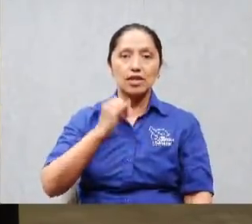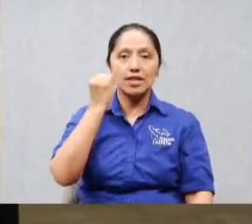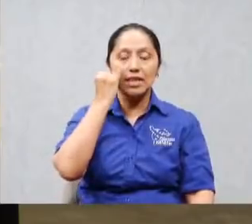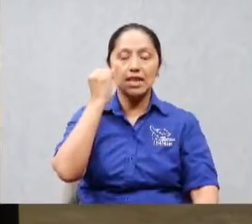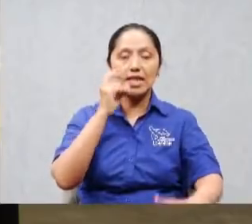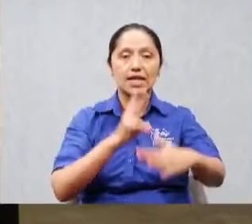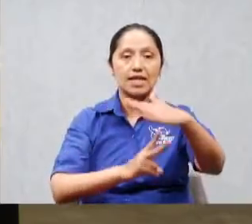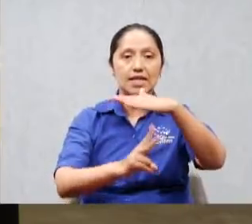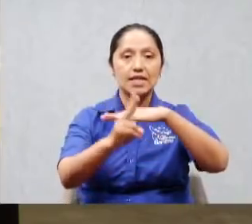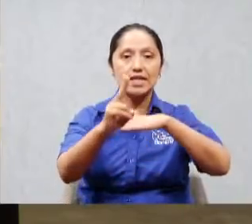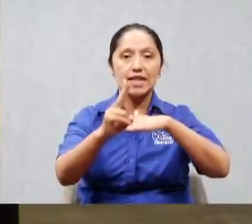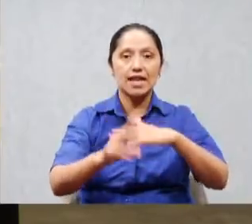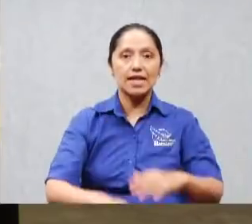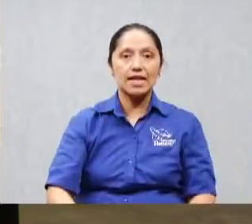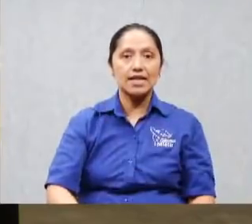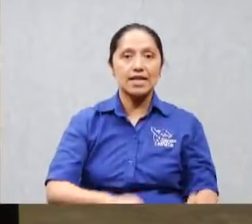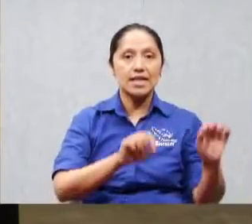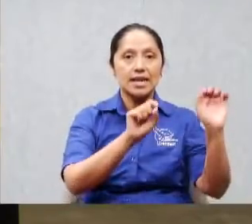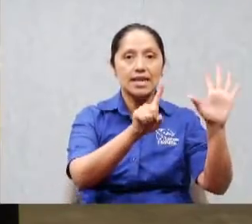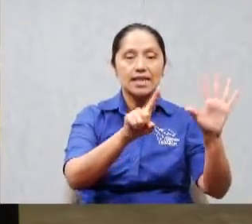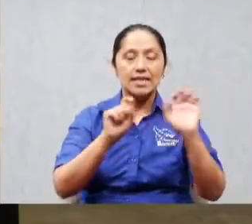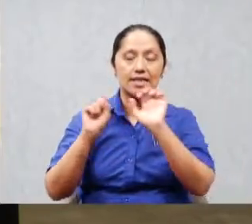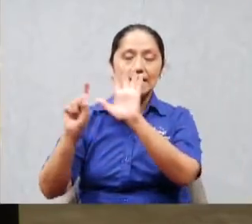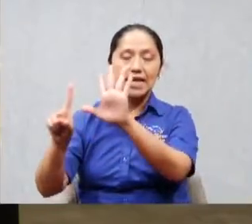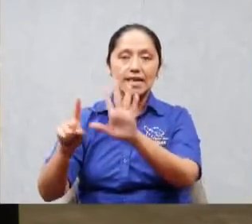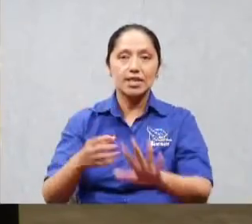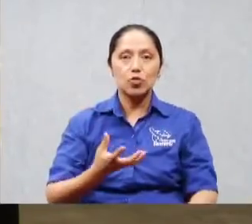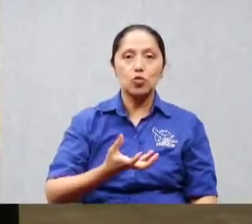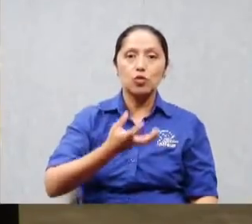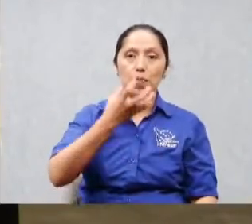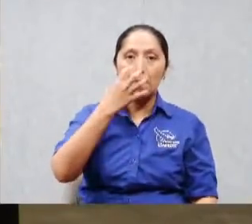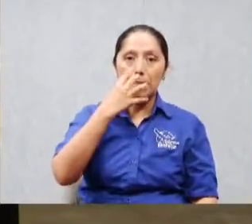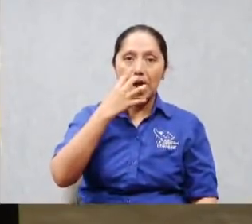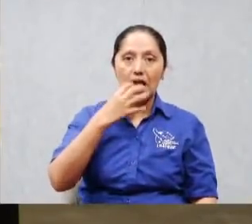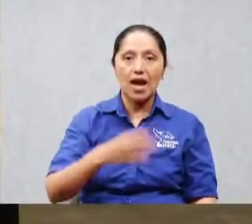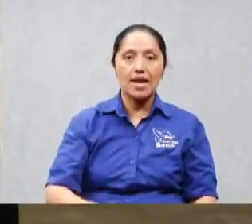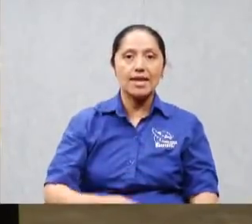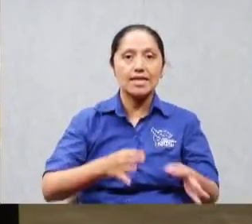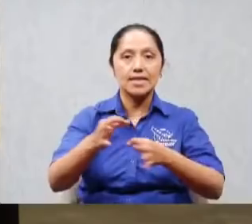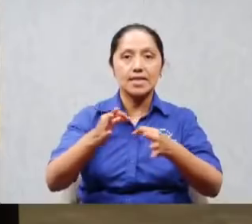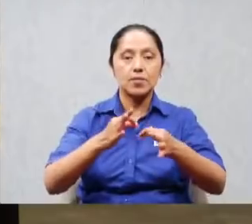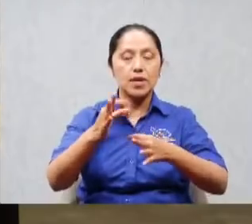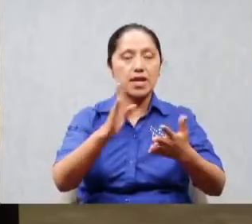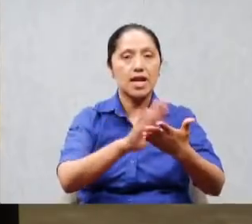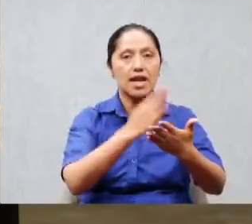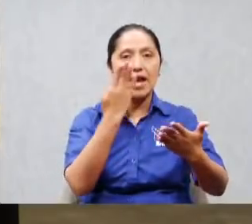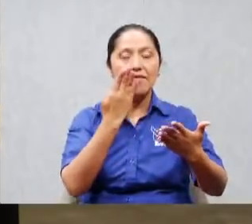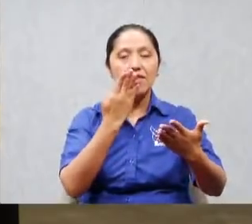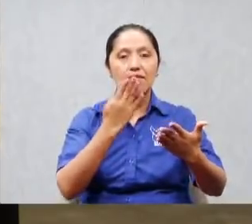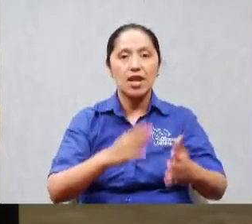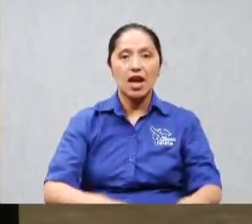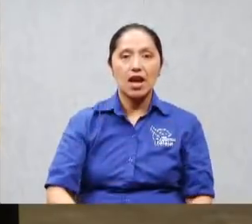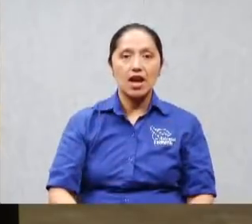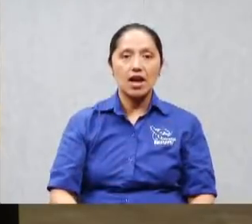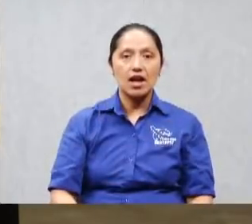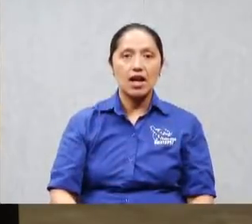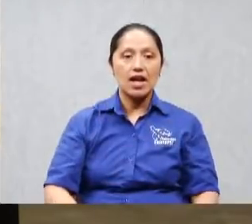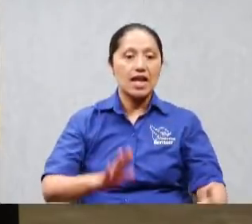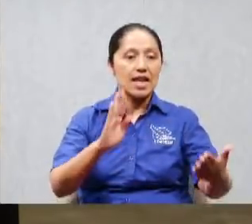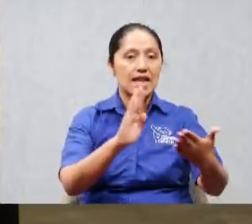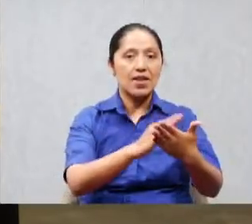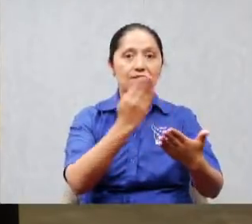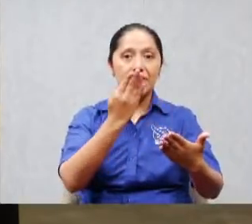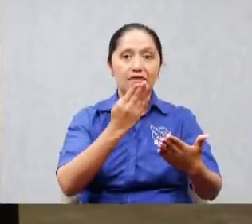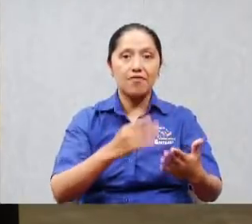ponían los panes de la proposición 66 la biblia desde génesis hasta apocalipsis es de nosotros